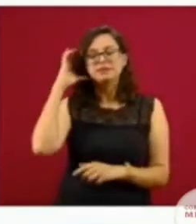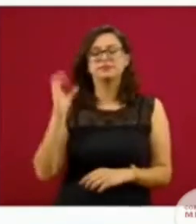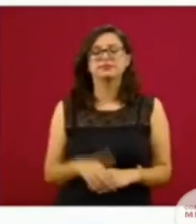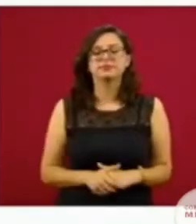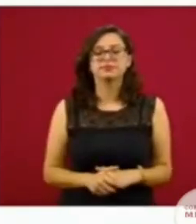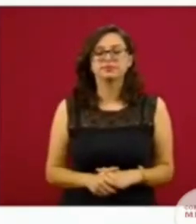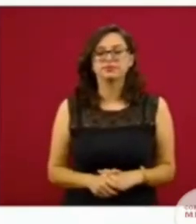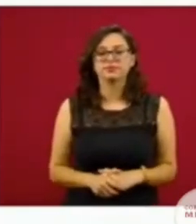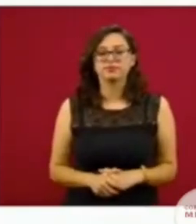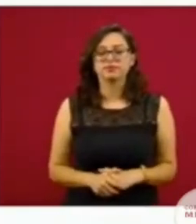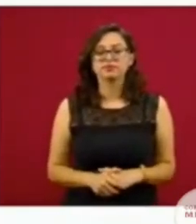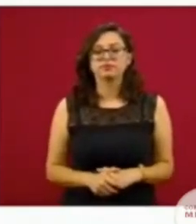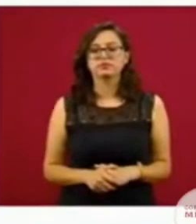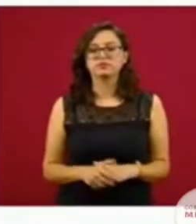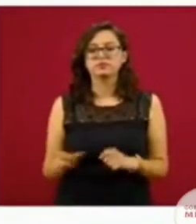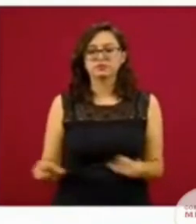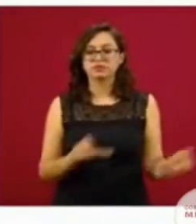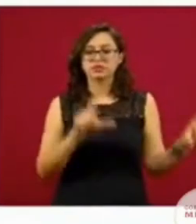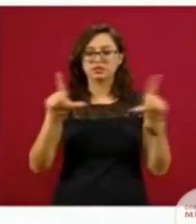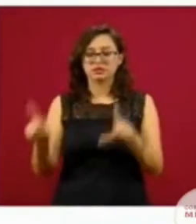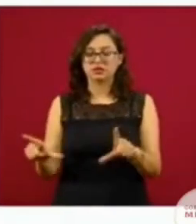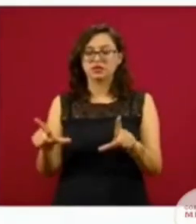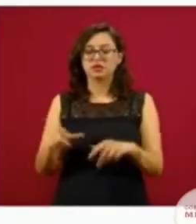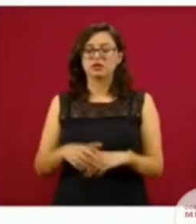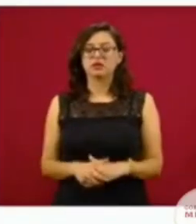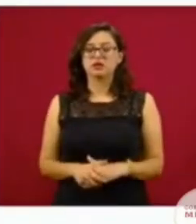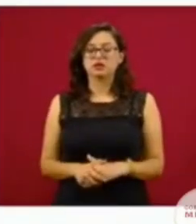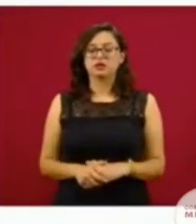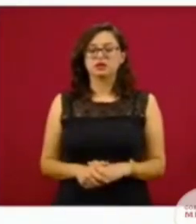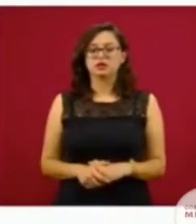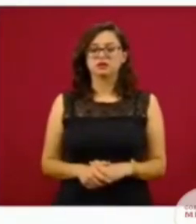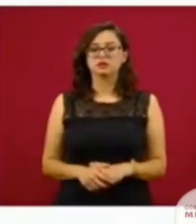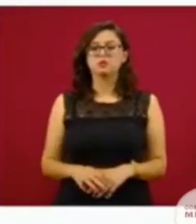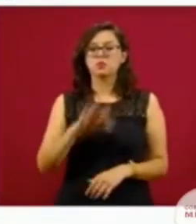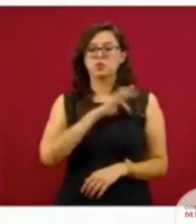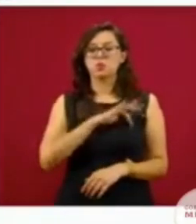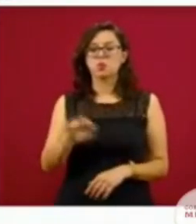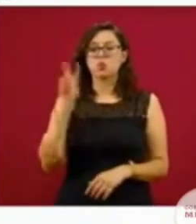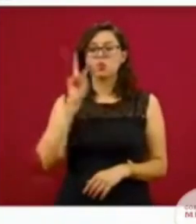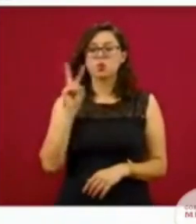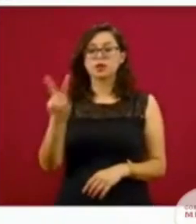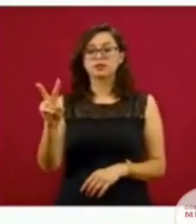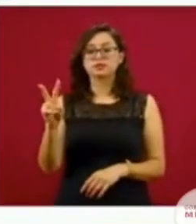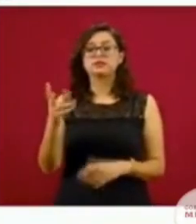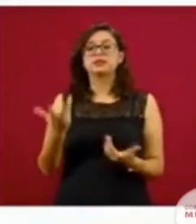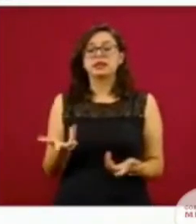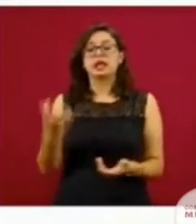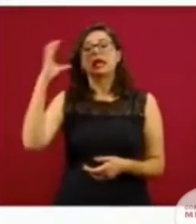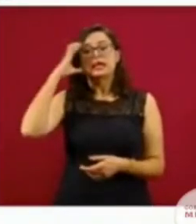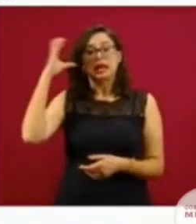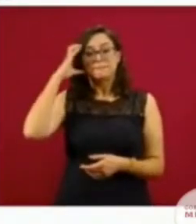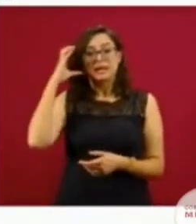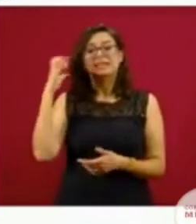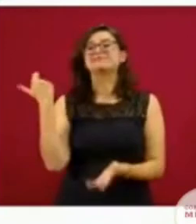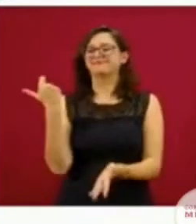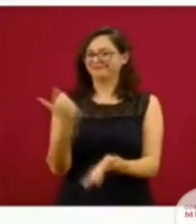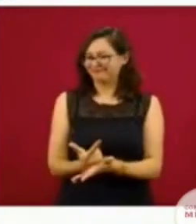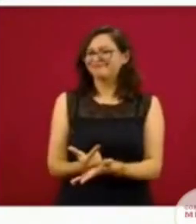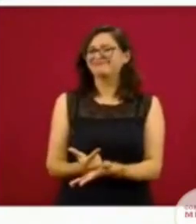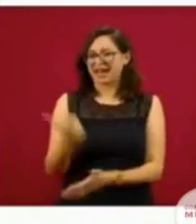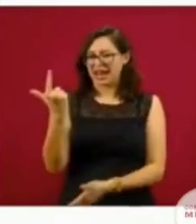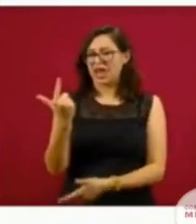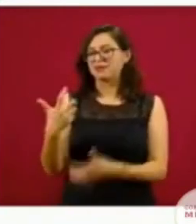hospitalaria en camas generales. Y en la última diapositiva nacional, que es la siguiente, lo que vemos es las camas